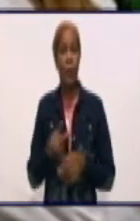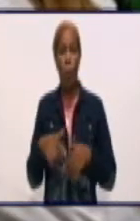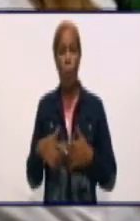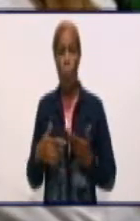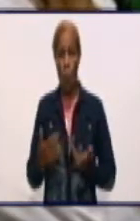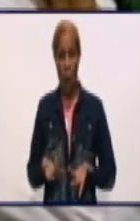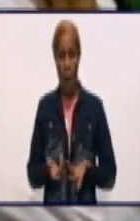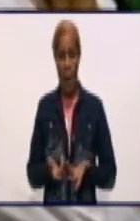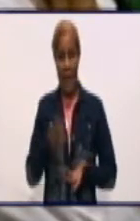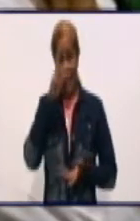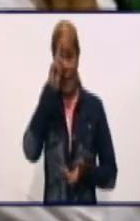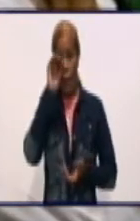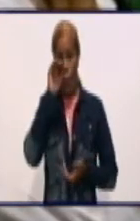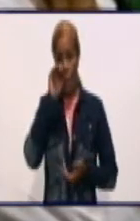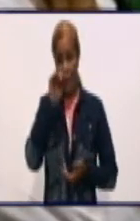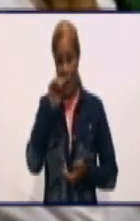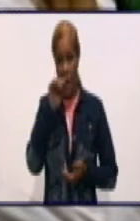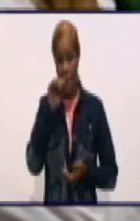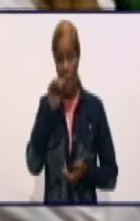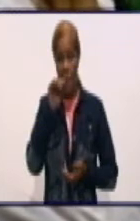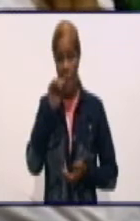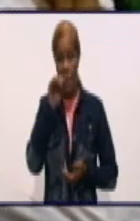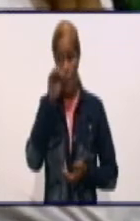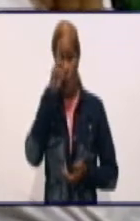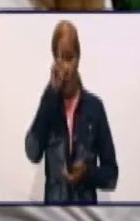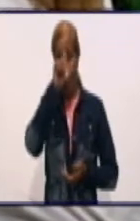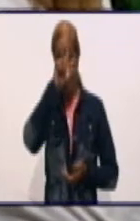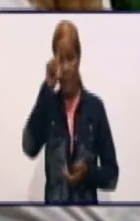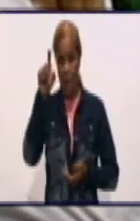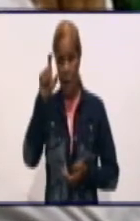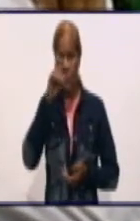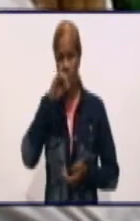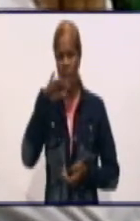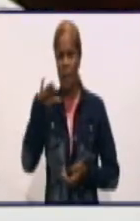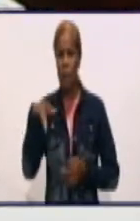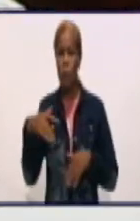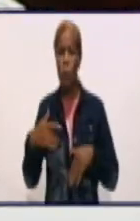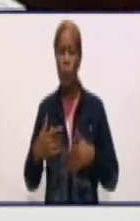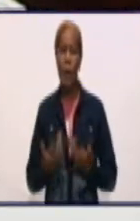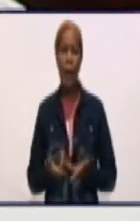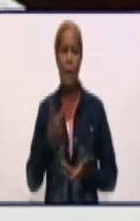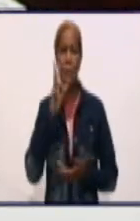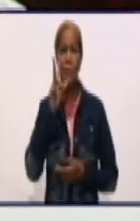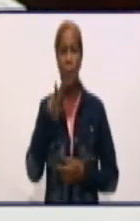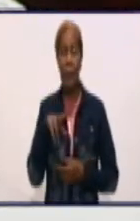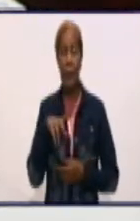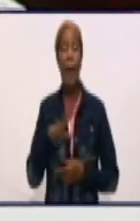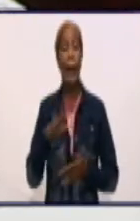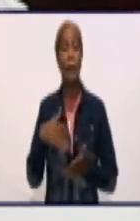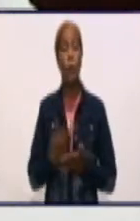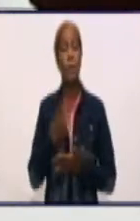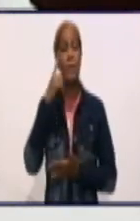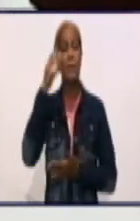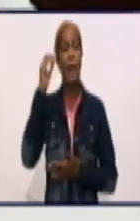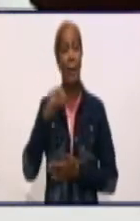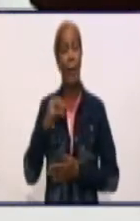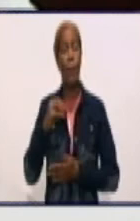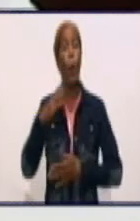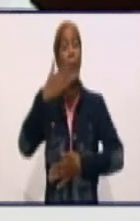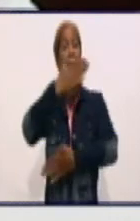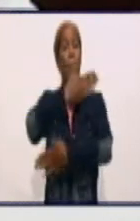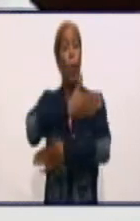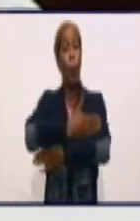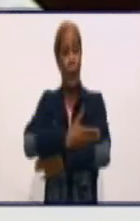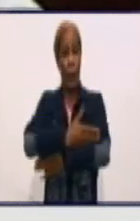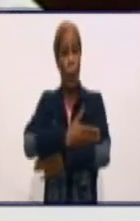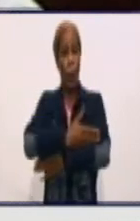Infantil General Milanés de la ciudad de Bayán? Bueno, como todos sabemos, el bloqueo afecta a todo el país